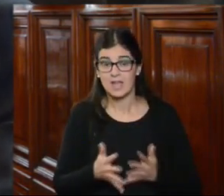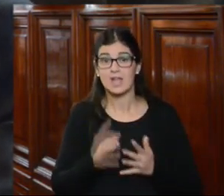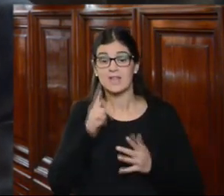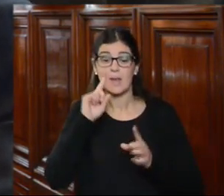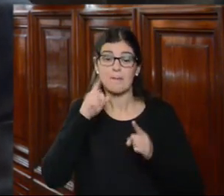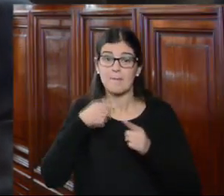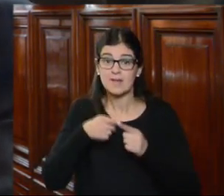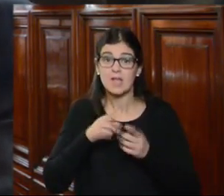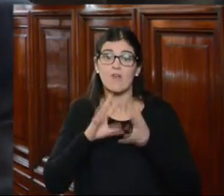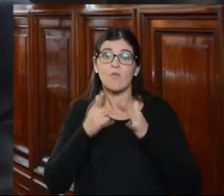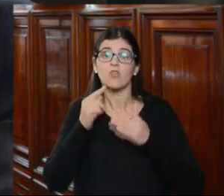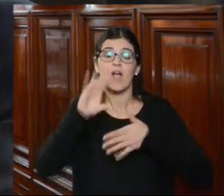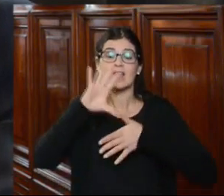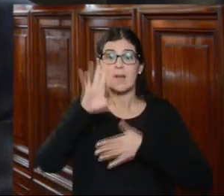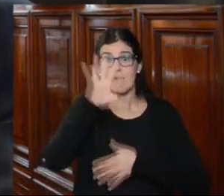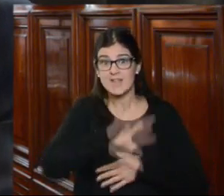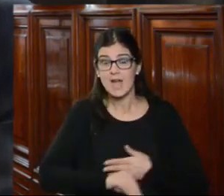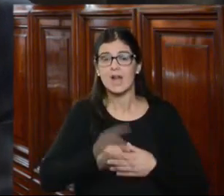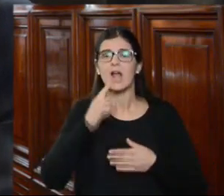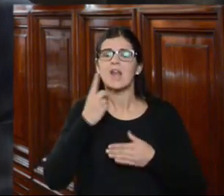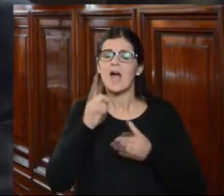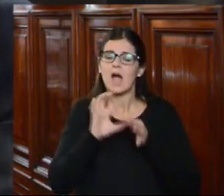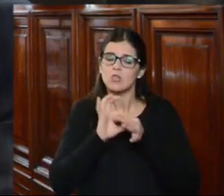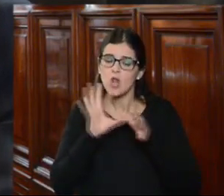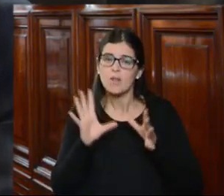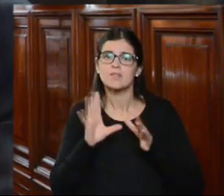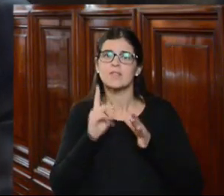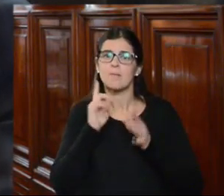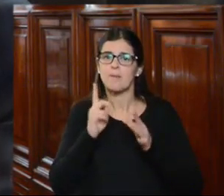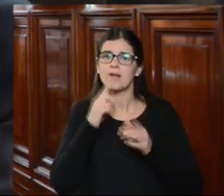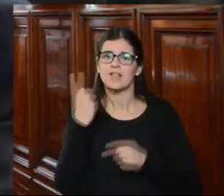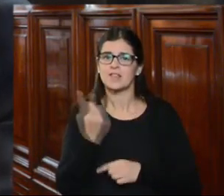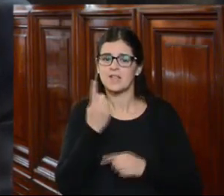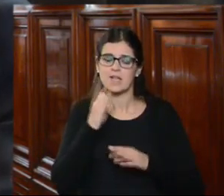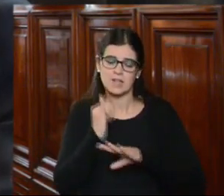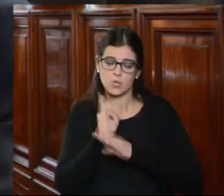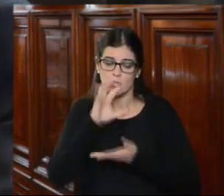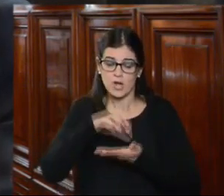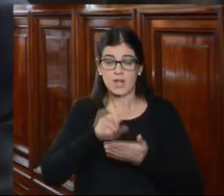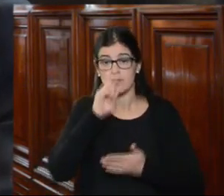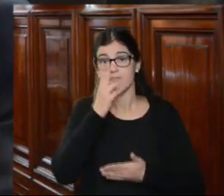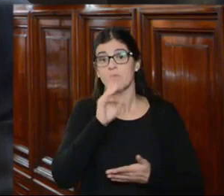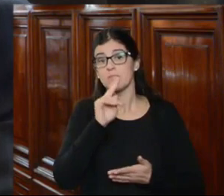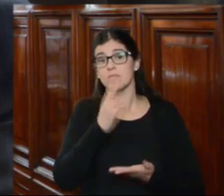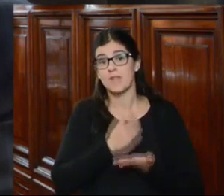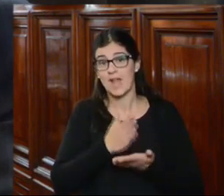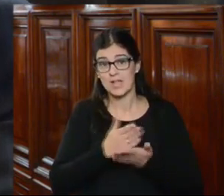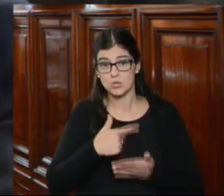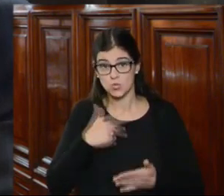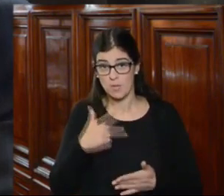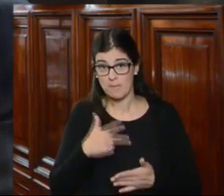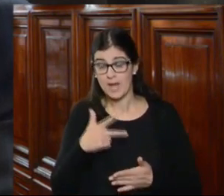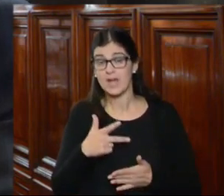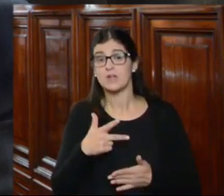la perspectiva interamericana la autonomía e independencia de la institución nacional de derechos humanos o